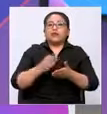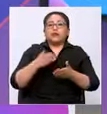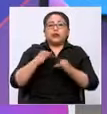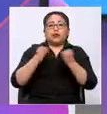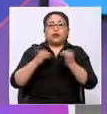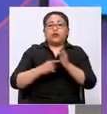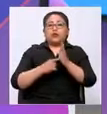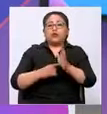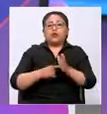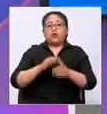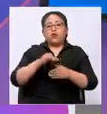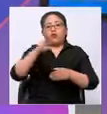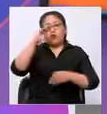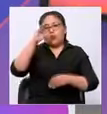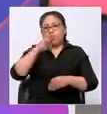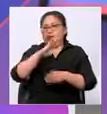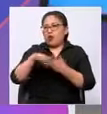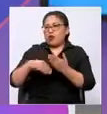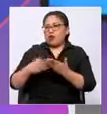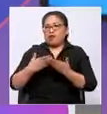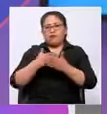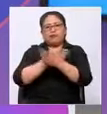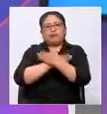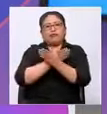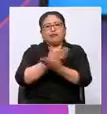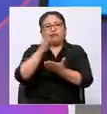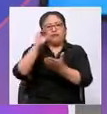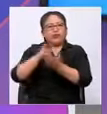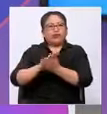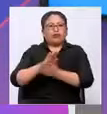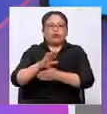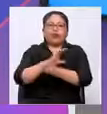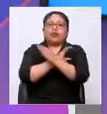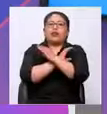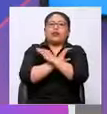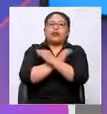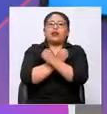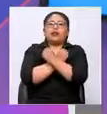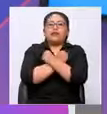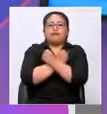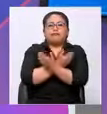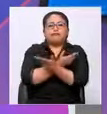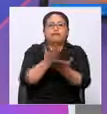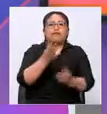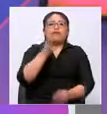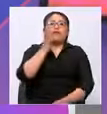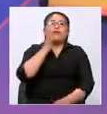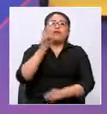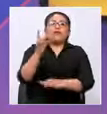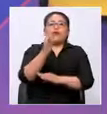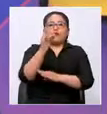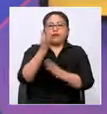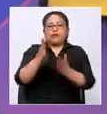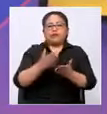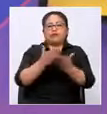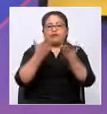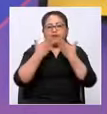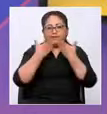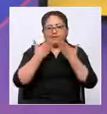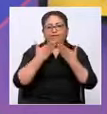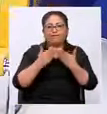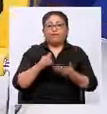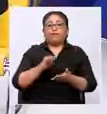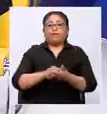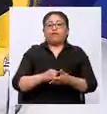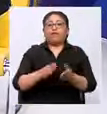los varones, de sus hijos, de sus nietos, de sus esposos, todo el cariño, todo el amor a nuestras madres bolivianas. Muchas gracias. Muchísimas